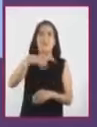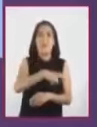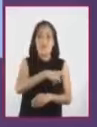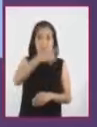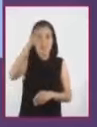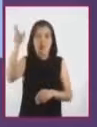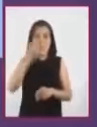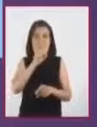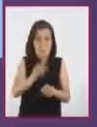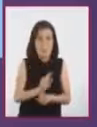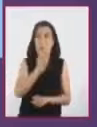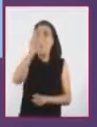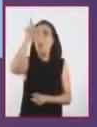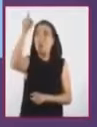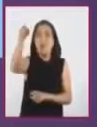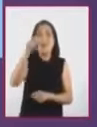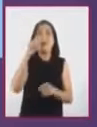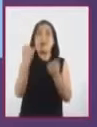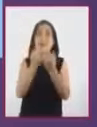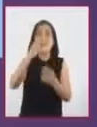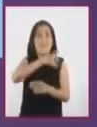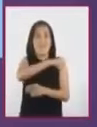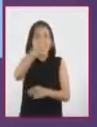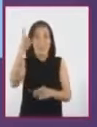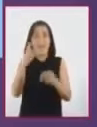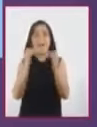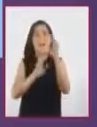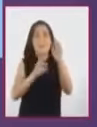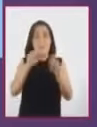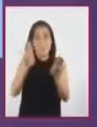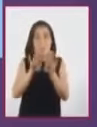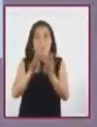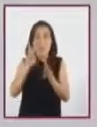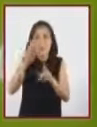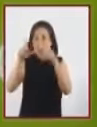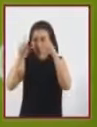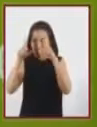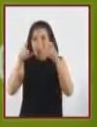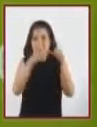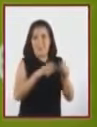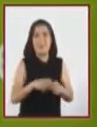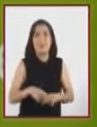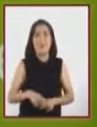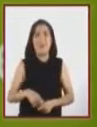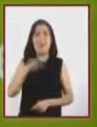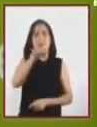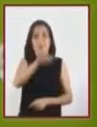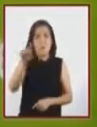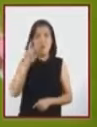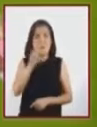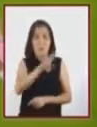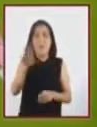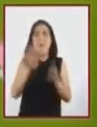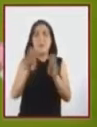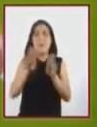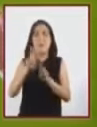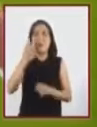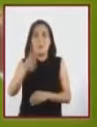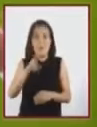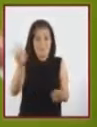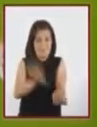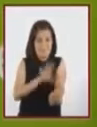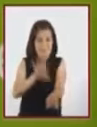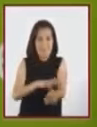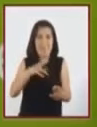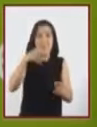espacial tripulada, lo que dio auge a los satélites artificiales. Como pueden ver, el uso de la energía solar